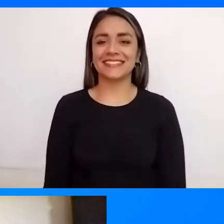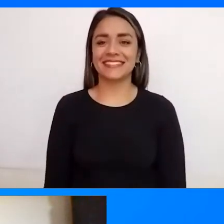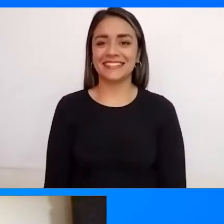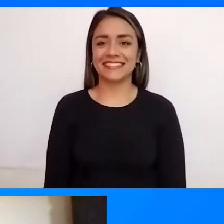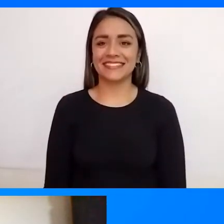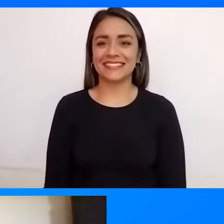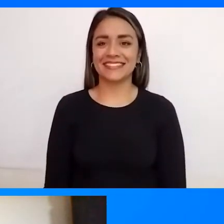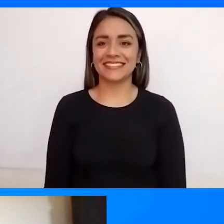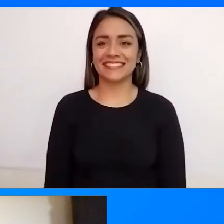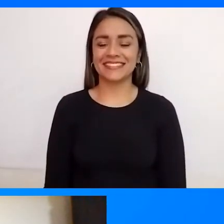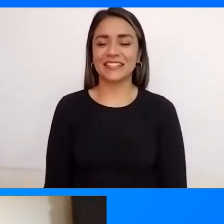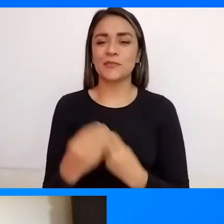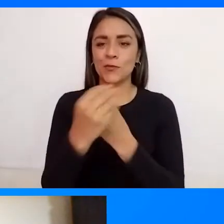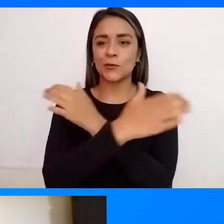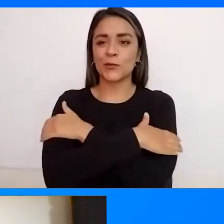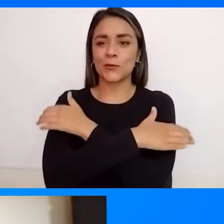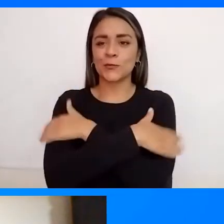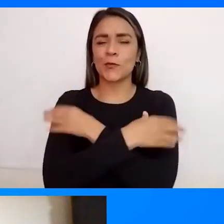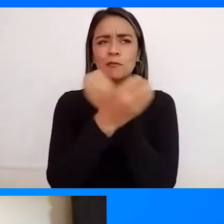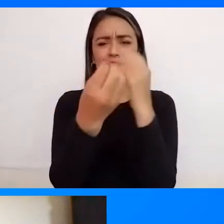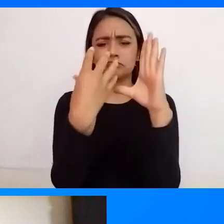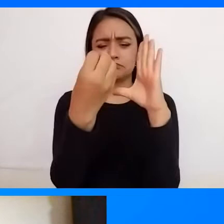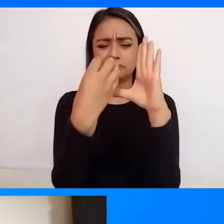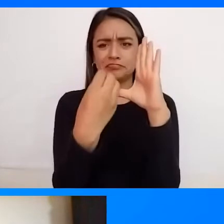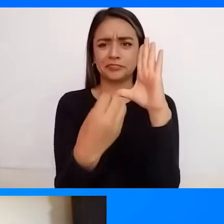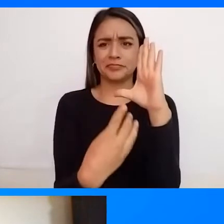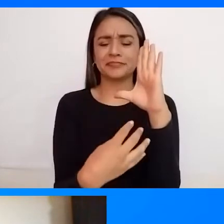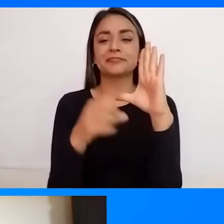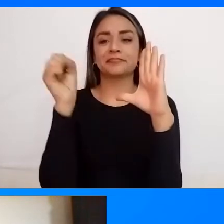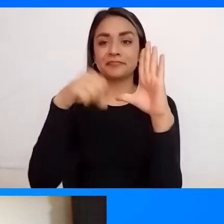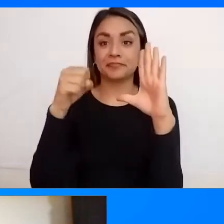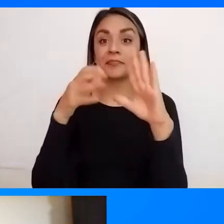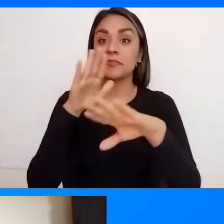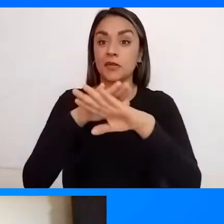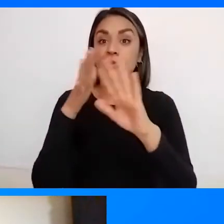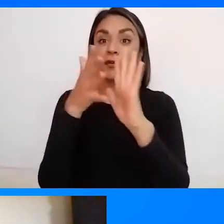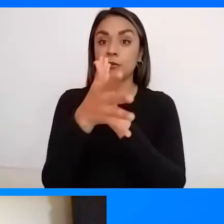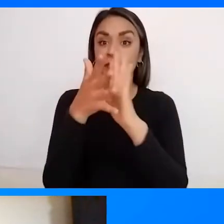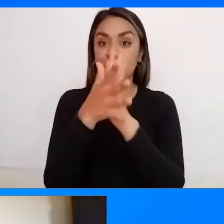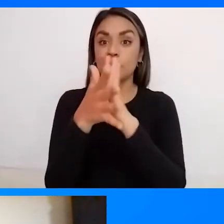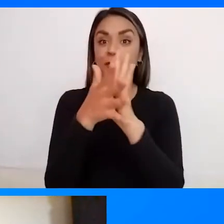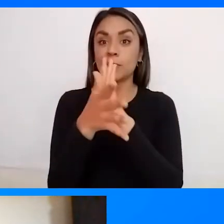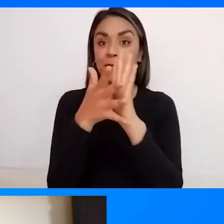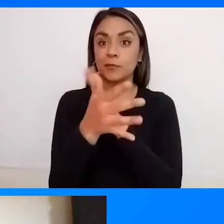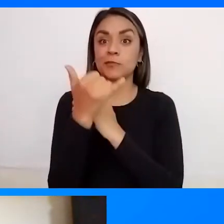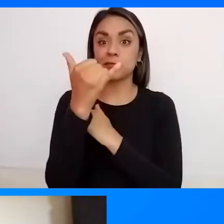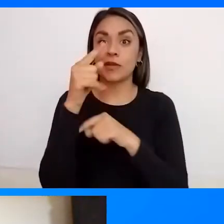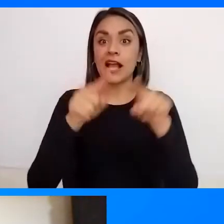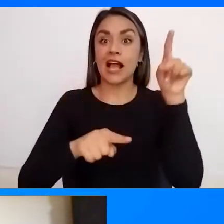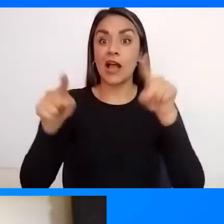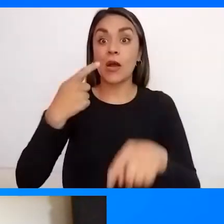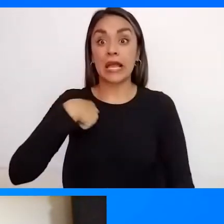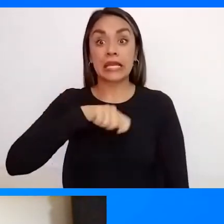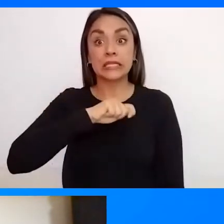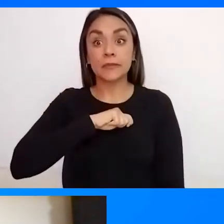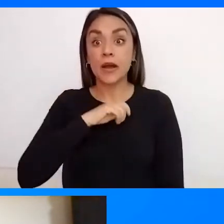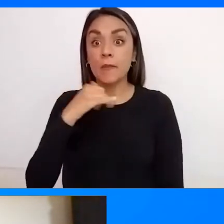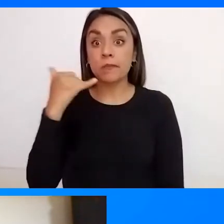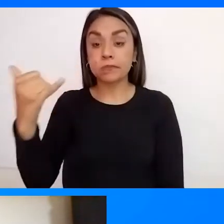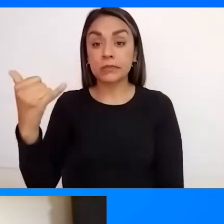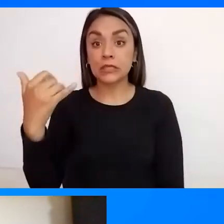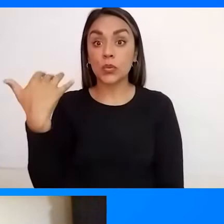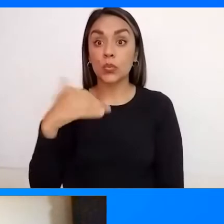saludos Sí, sí, sí Les cuento que tenemos Hasta España En Tenerife